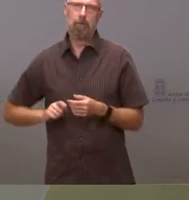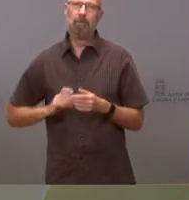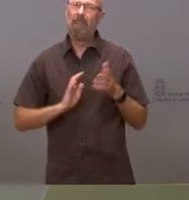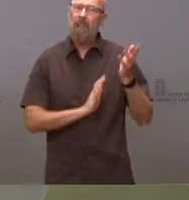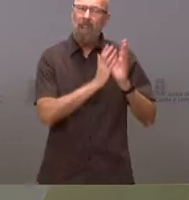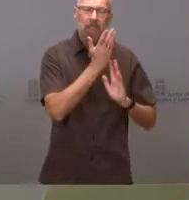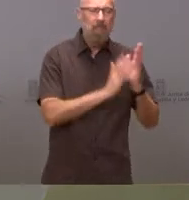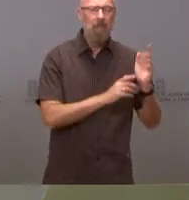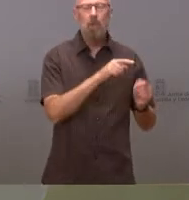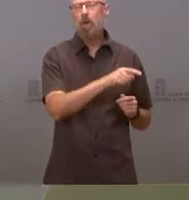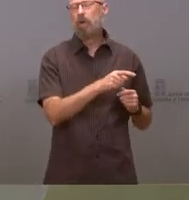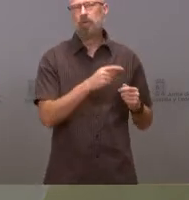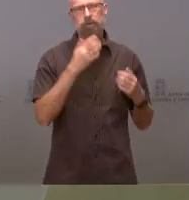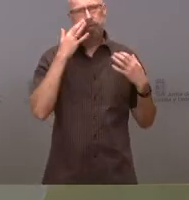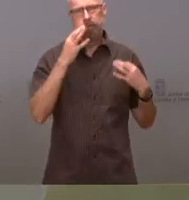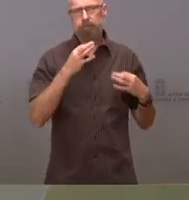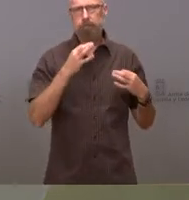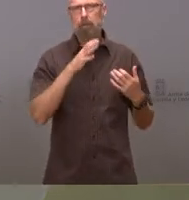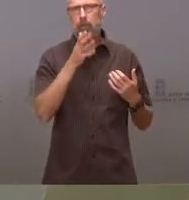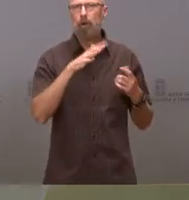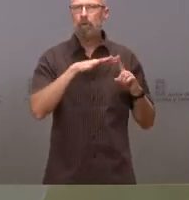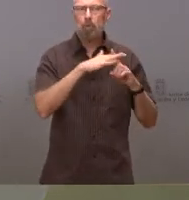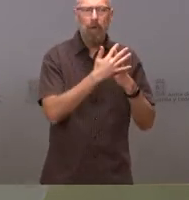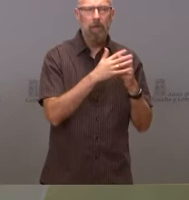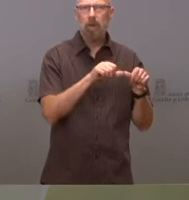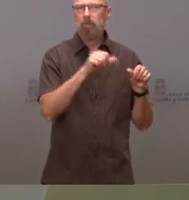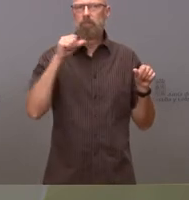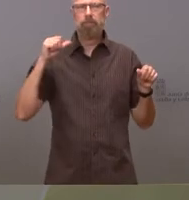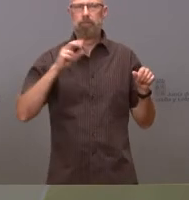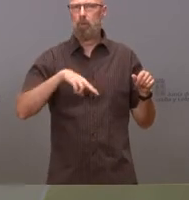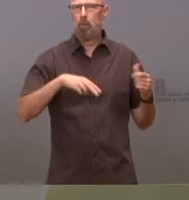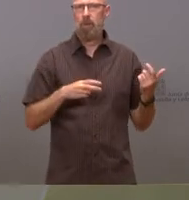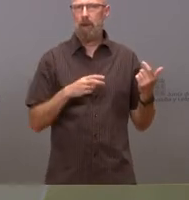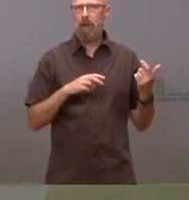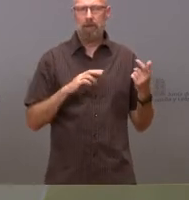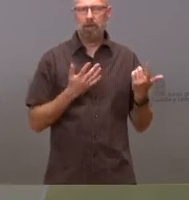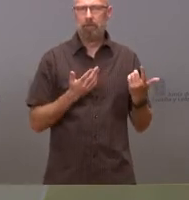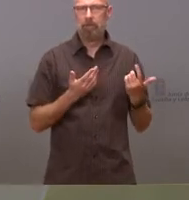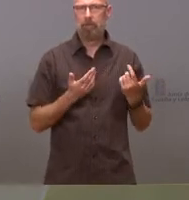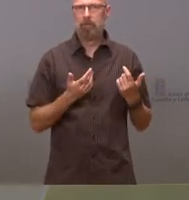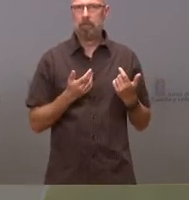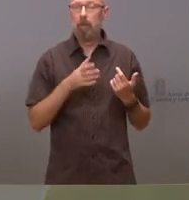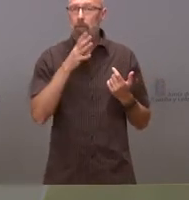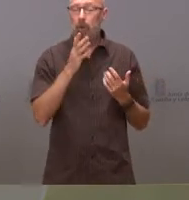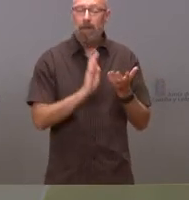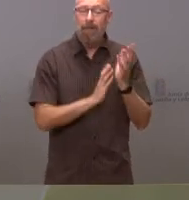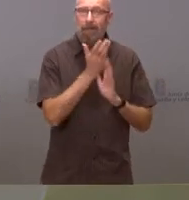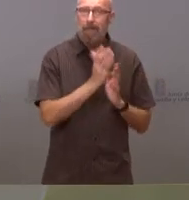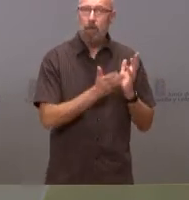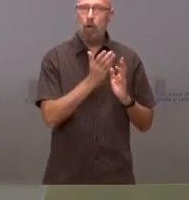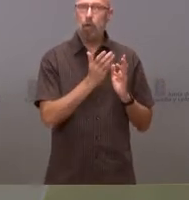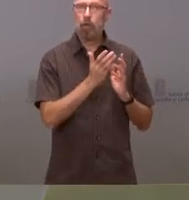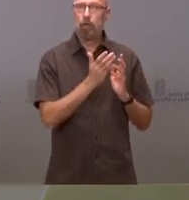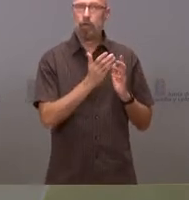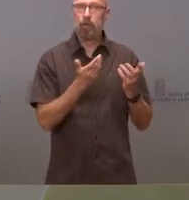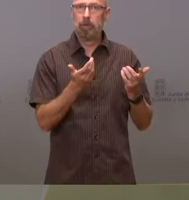extraordinario por las circunstancias meteorológicas que no tenían precedente, saben que hay una regla en materia de incendios, es que los incendios entran fuera de